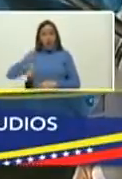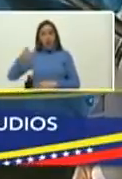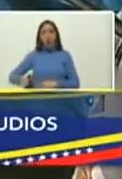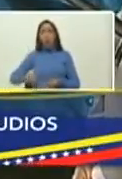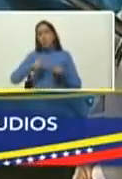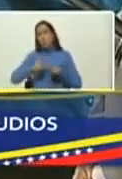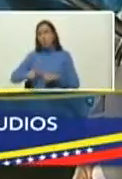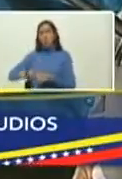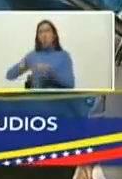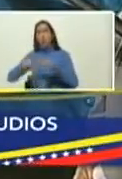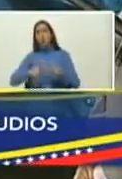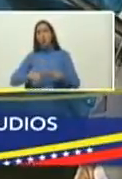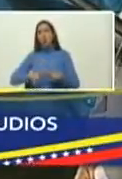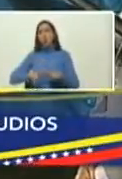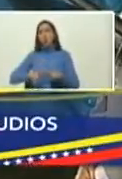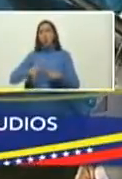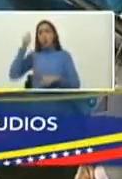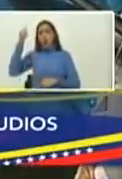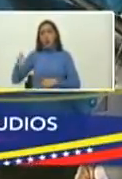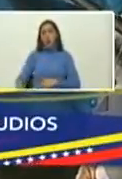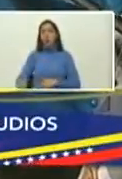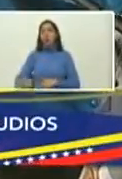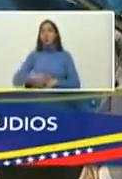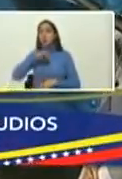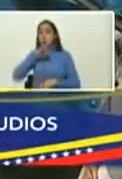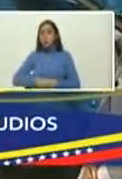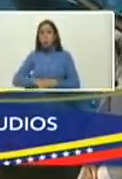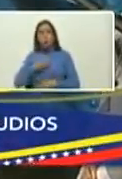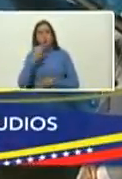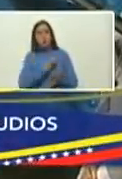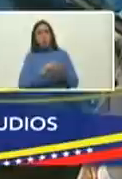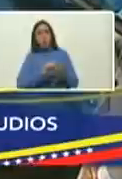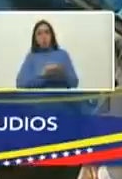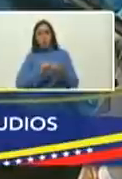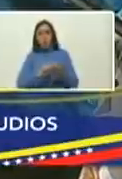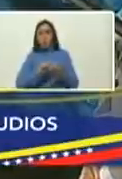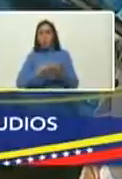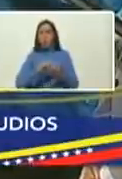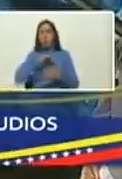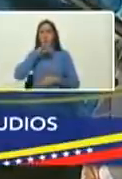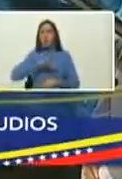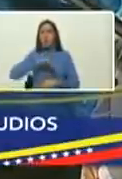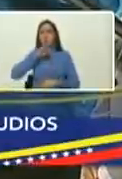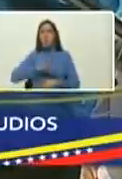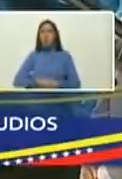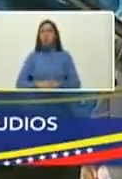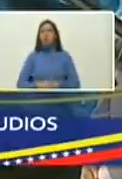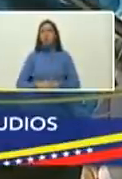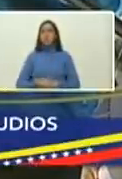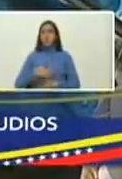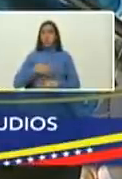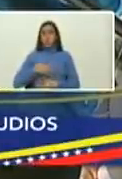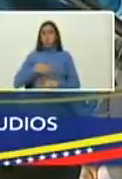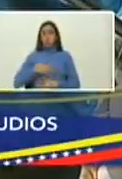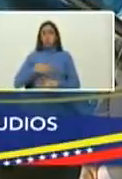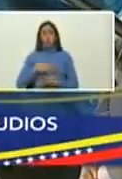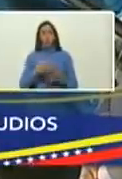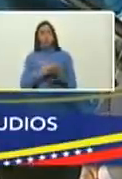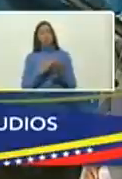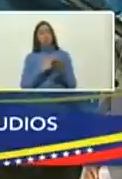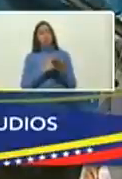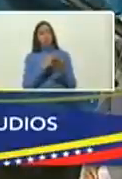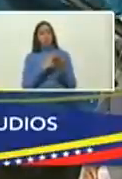una obra histórica una novela histórica la estuve ojeando ahorita